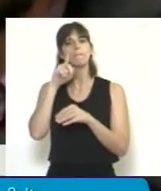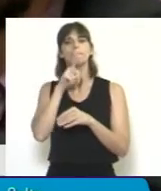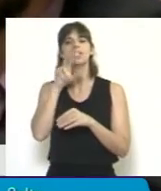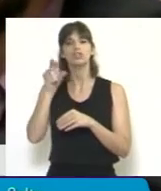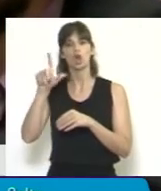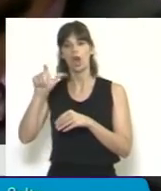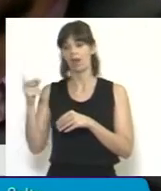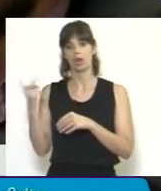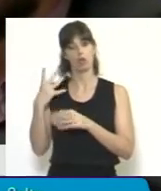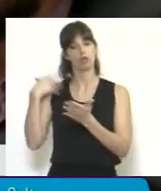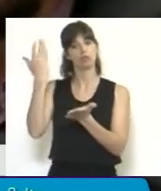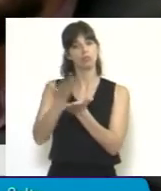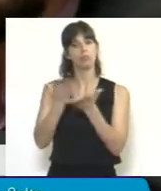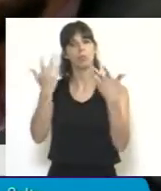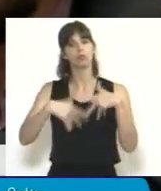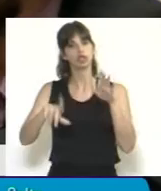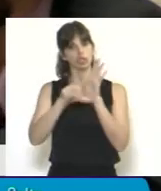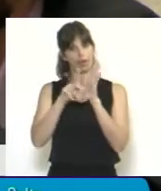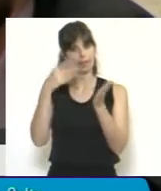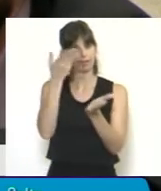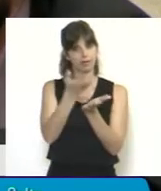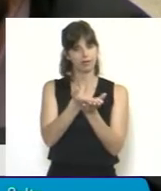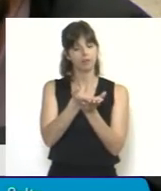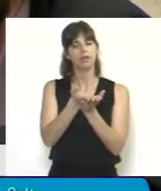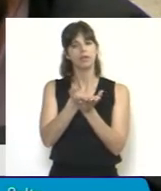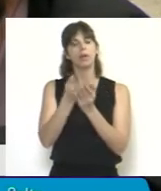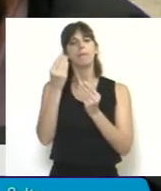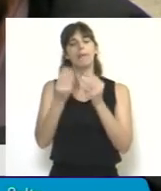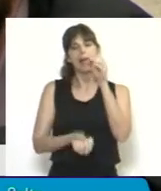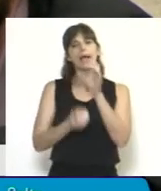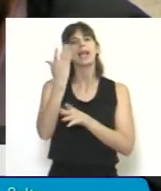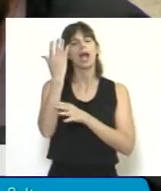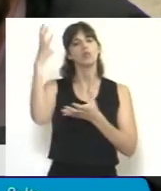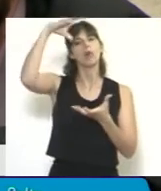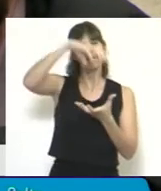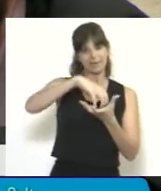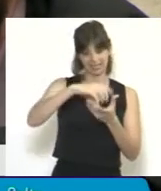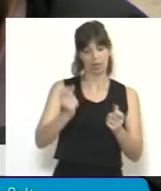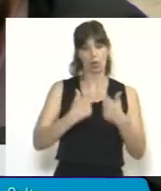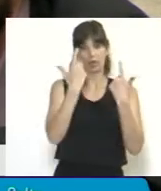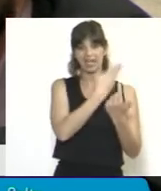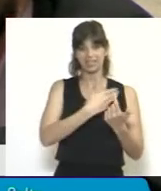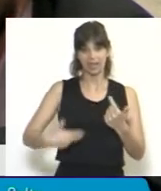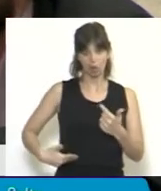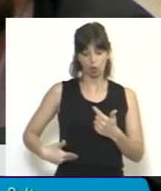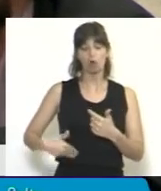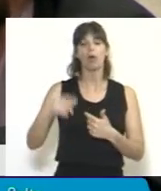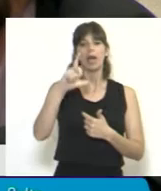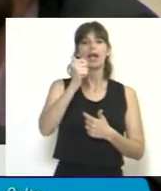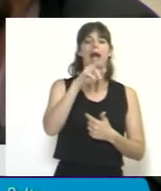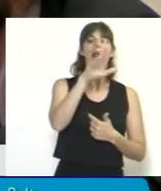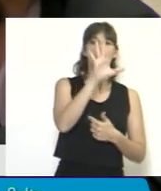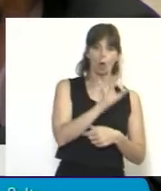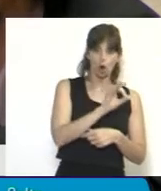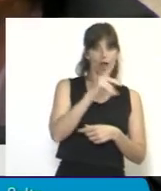un proyecto de ley para crear una empresa estatal carboeléctrica, con una